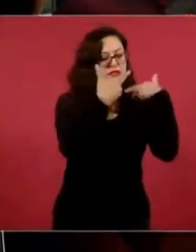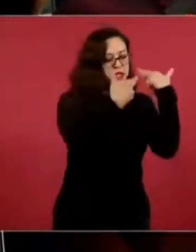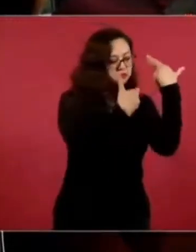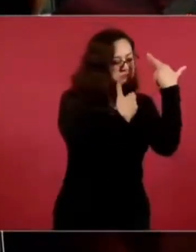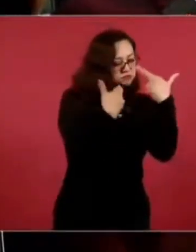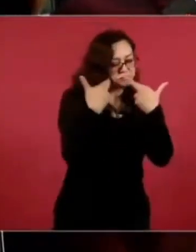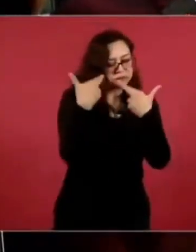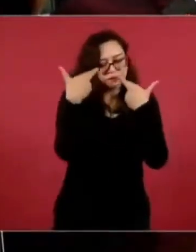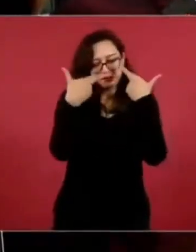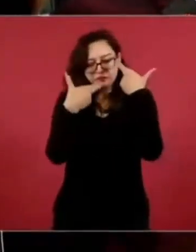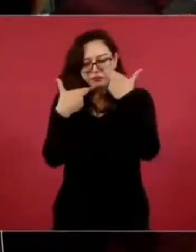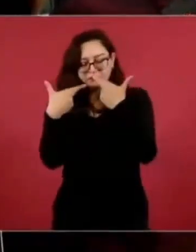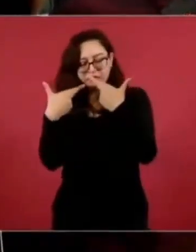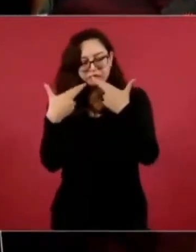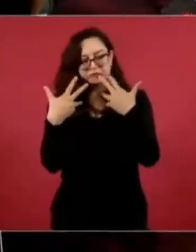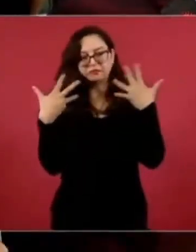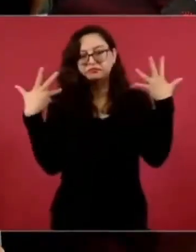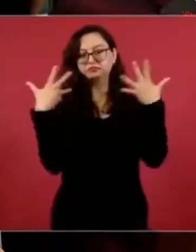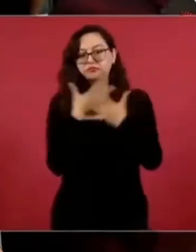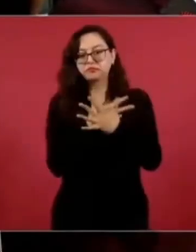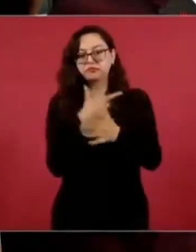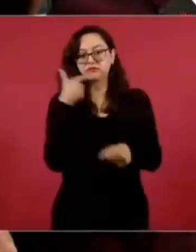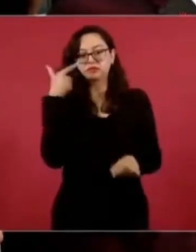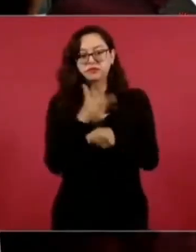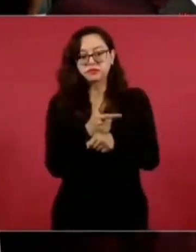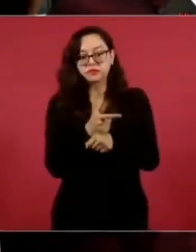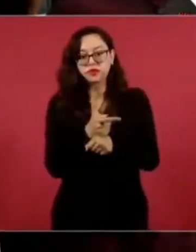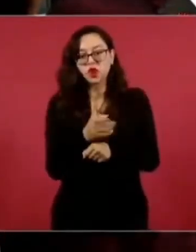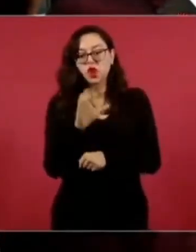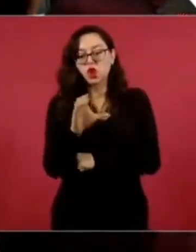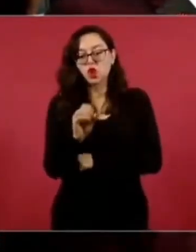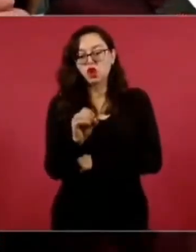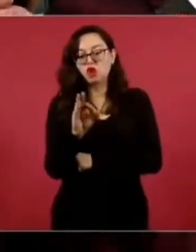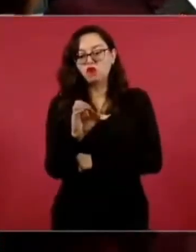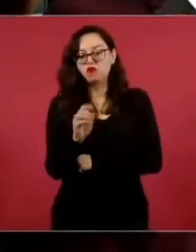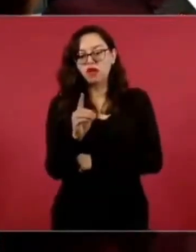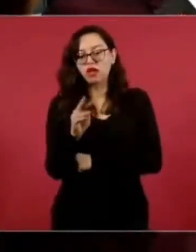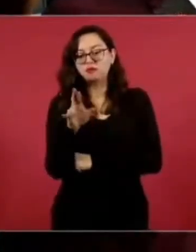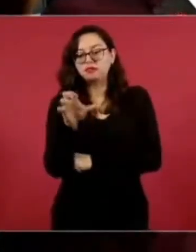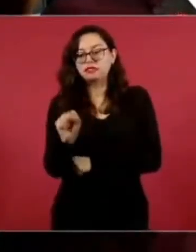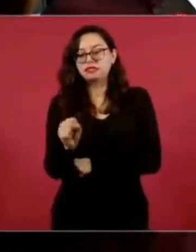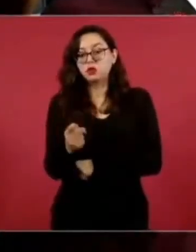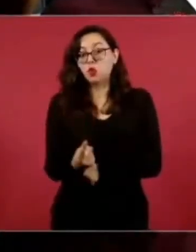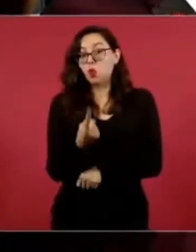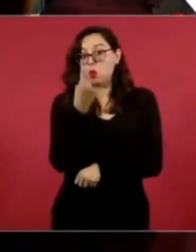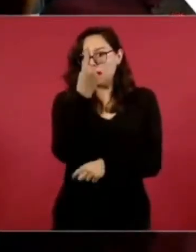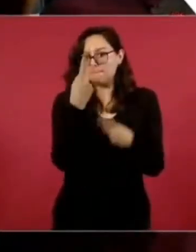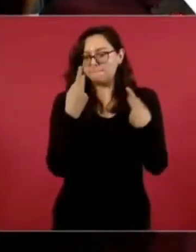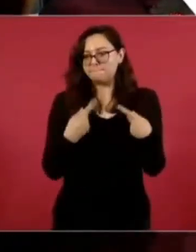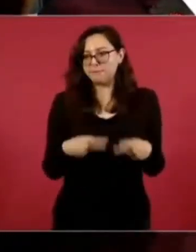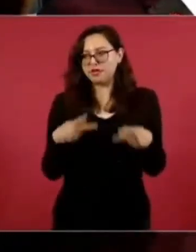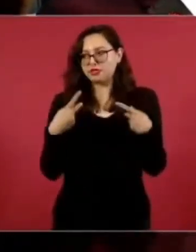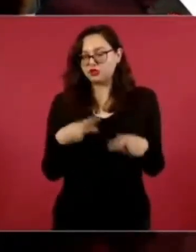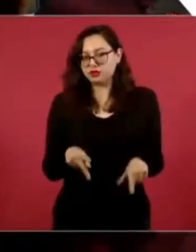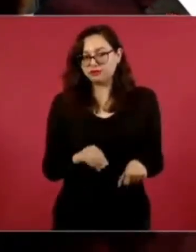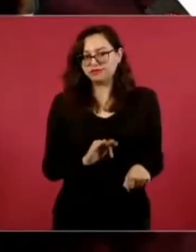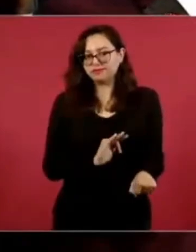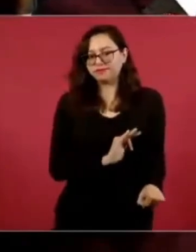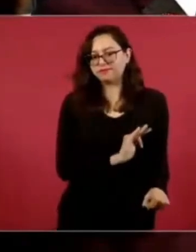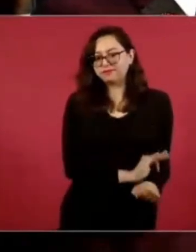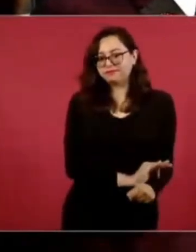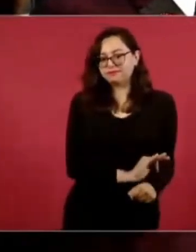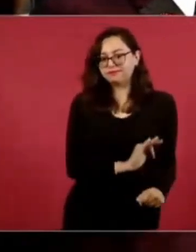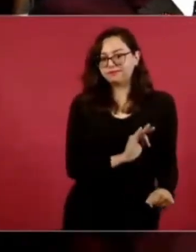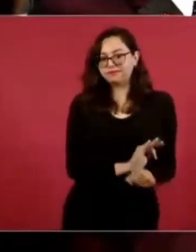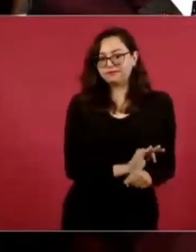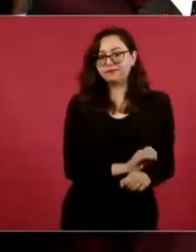descubrió que adentro de la propia Cofepris se privilegiaba a una empresa para que